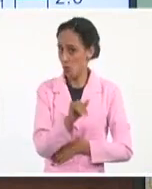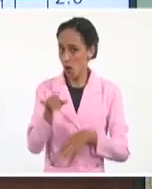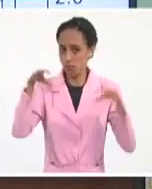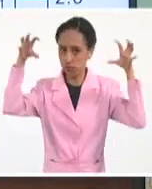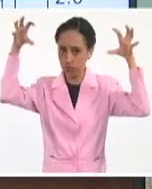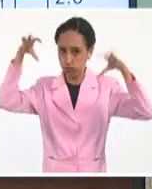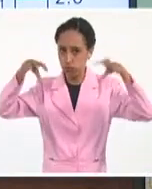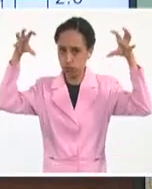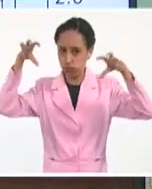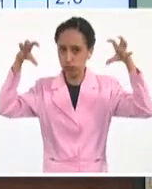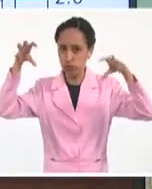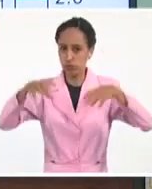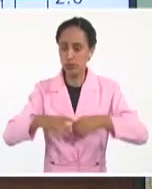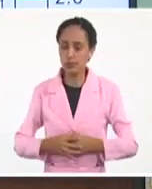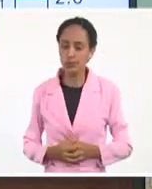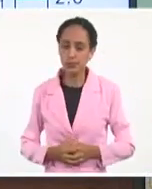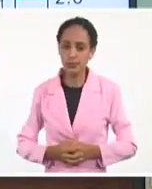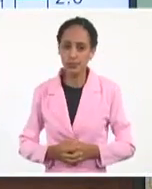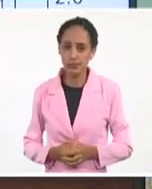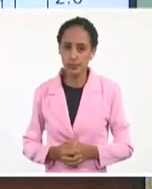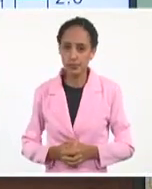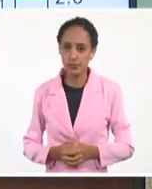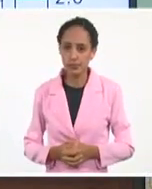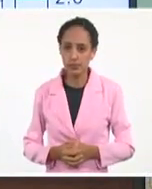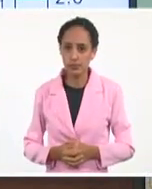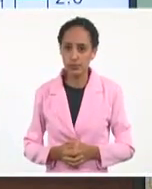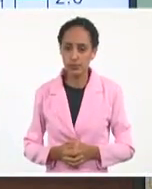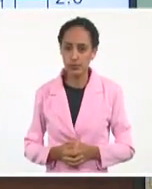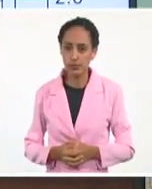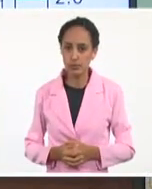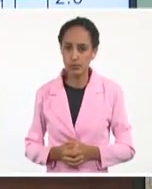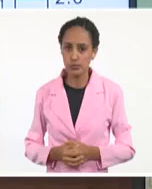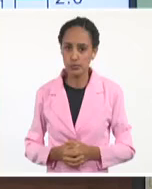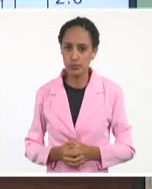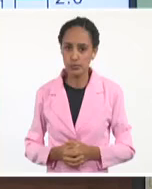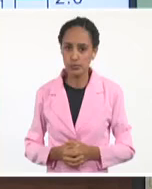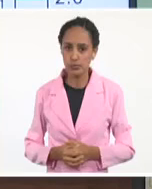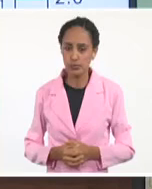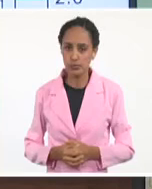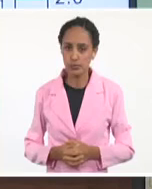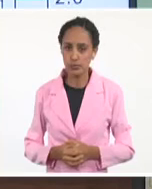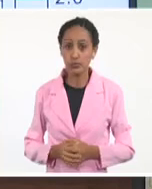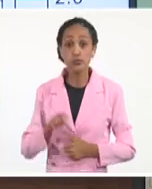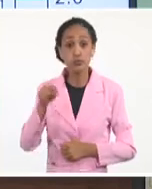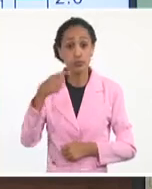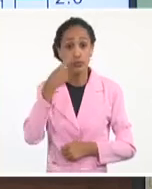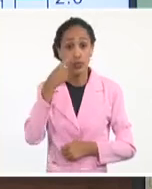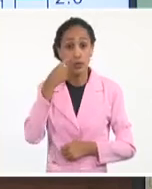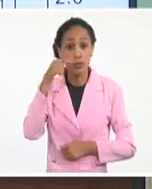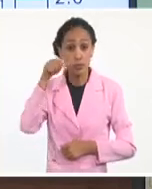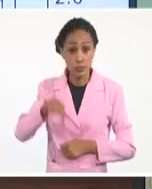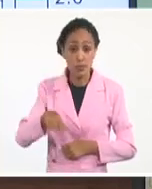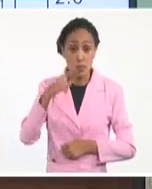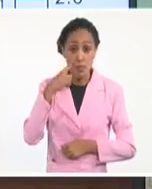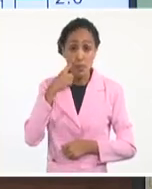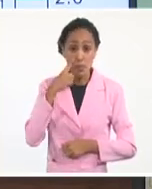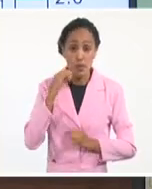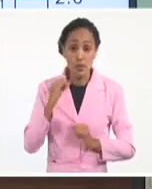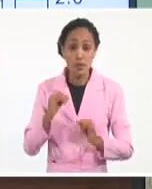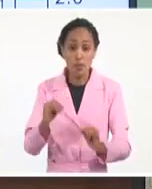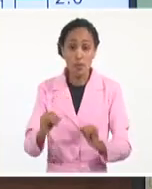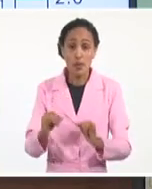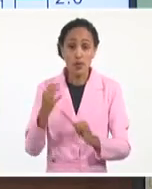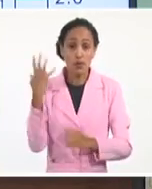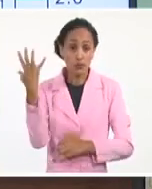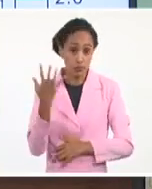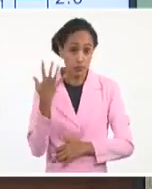que es un modelo de pronóstico corrido en Cuba por nuestro centro de física de la atmósfera del Instituto de Meteorología, nos